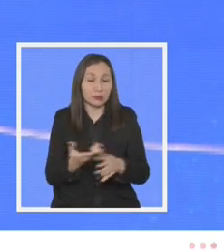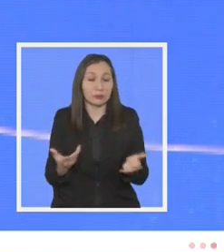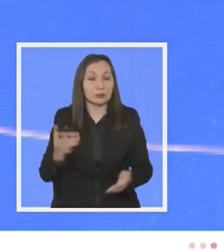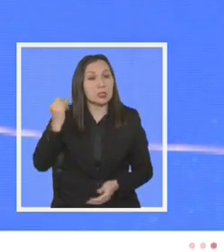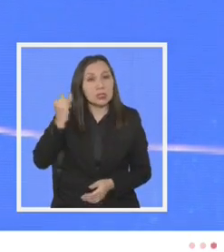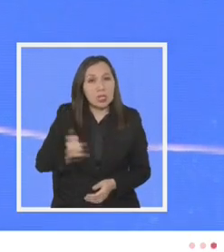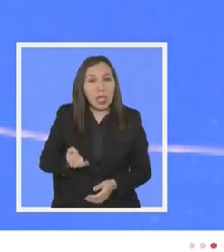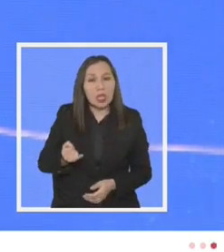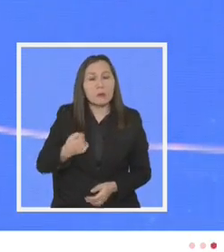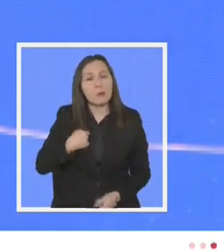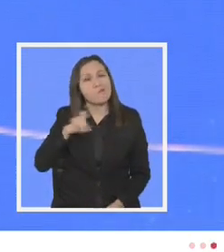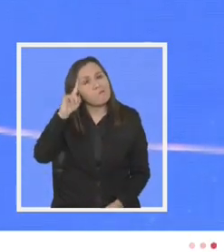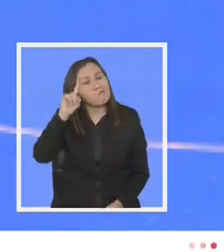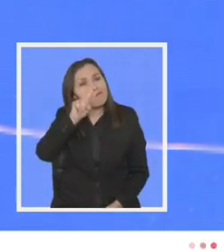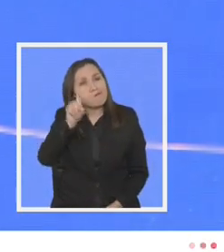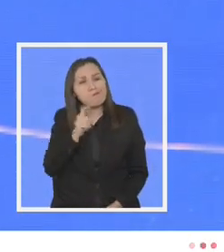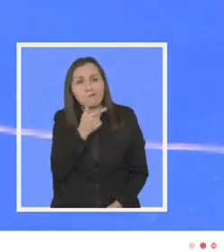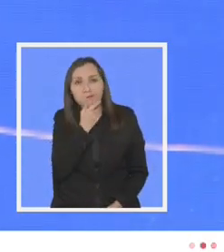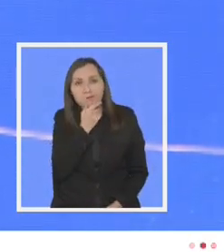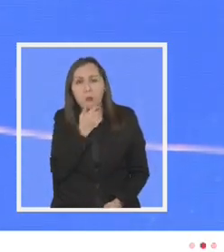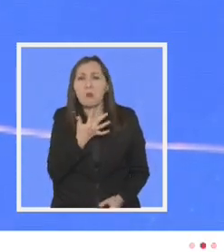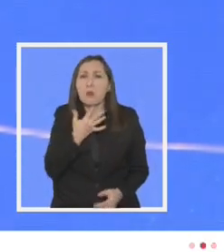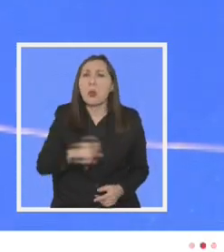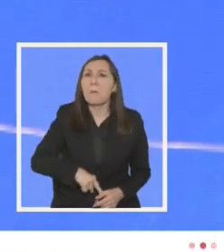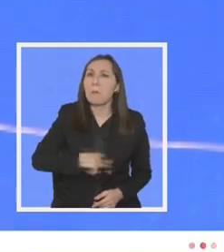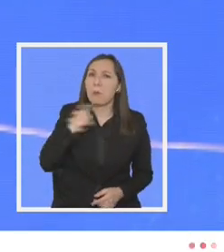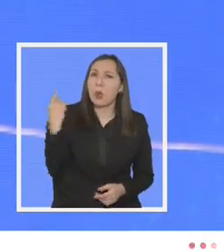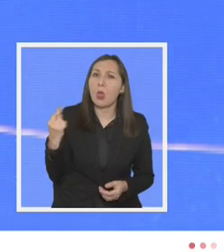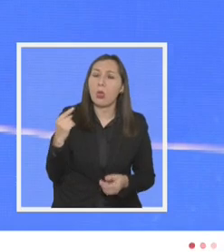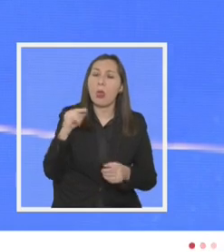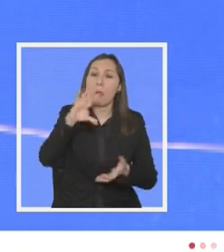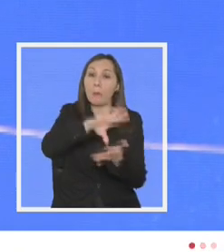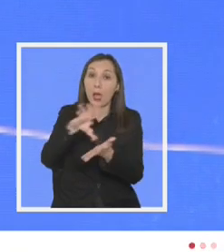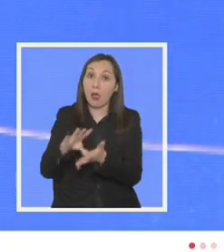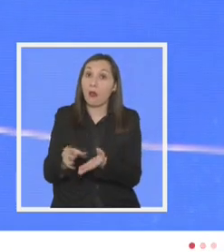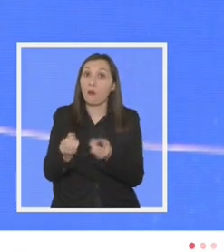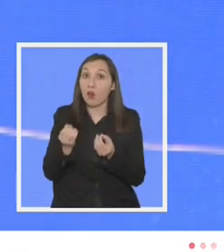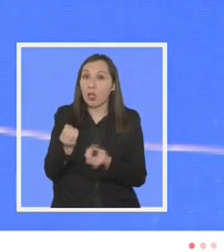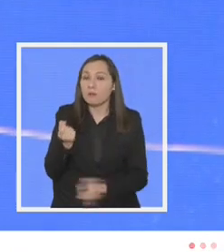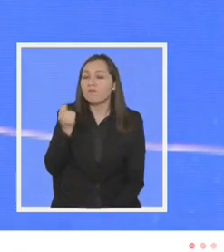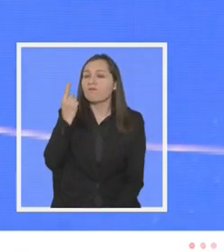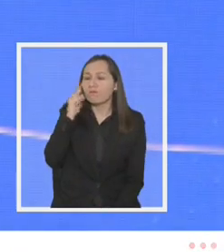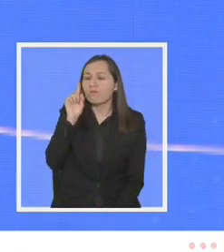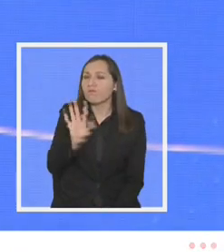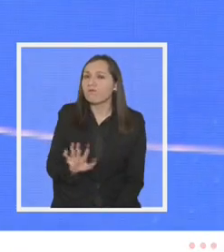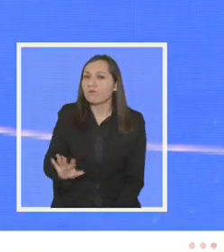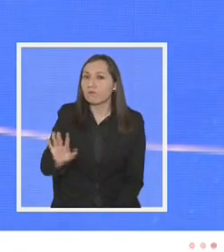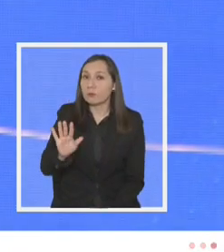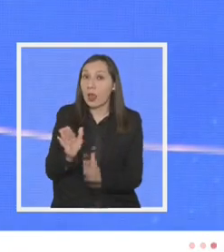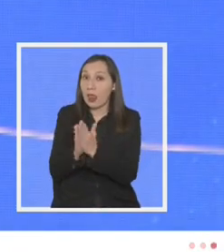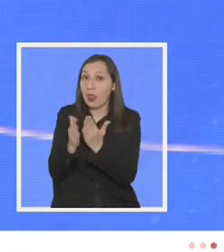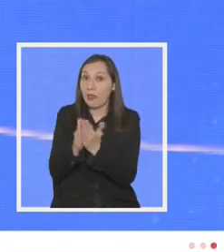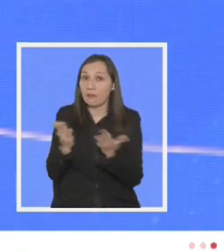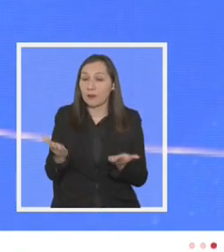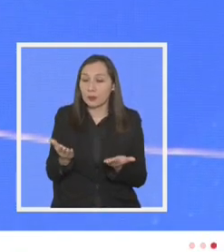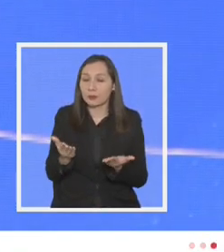siempre nos preguntamos por qué fracasan los países es una buena lectura el libro